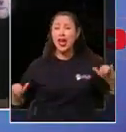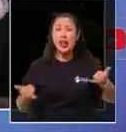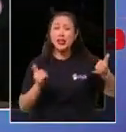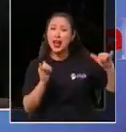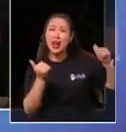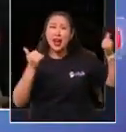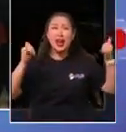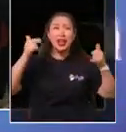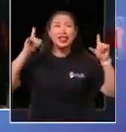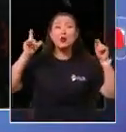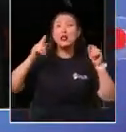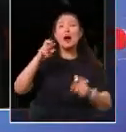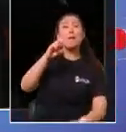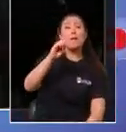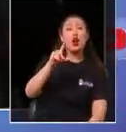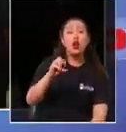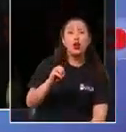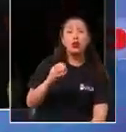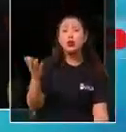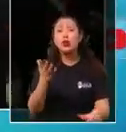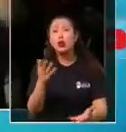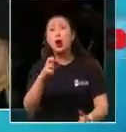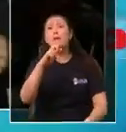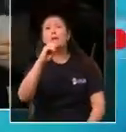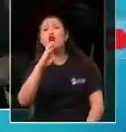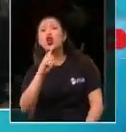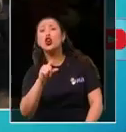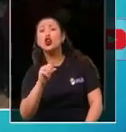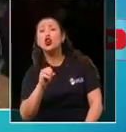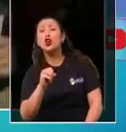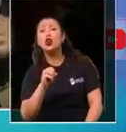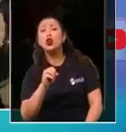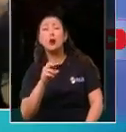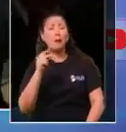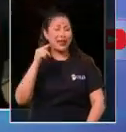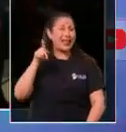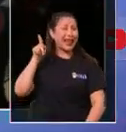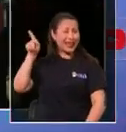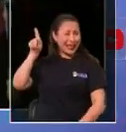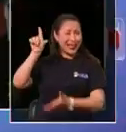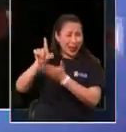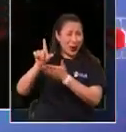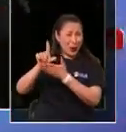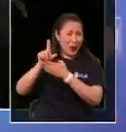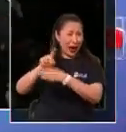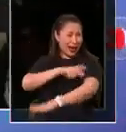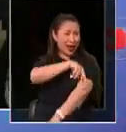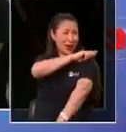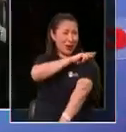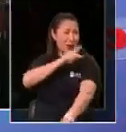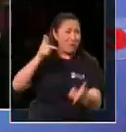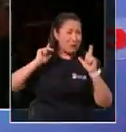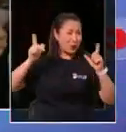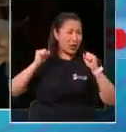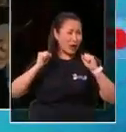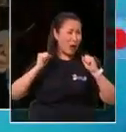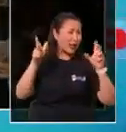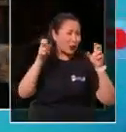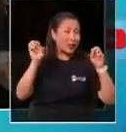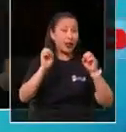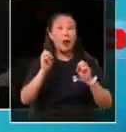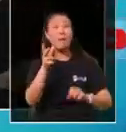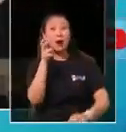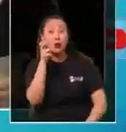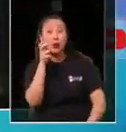¡Vamos, Polo! ¡Palo! ¡Palo! Yo creo que está muy fuerte la música y ahí no nos escucha. ¿Me están escuchando? ¡Ahí sí, Polo!